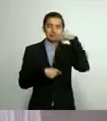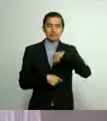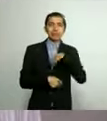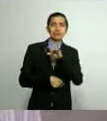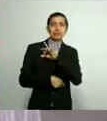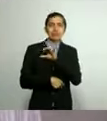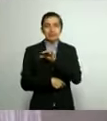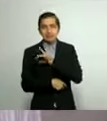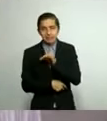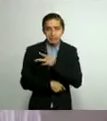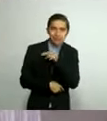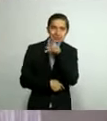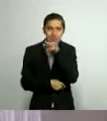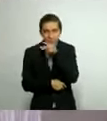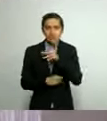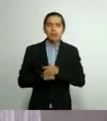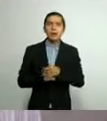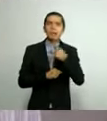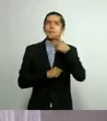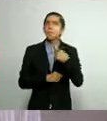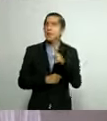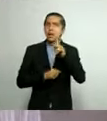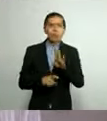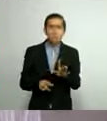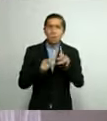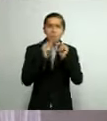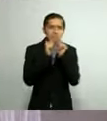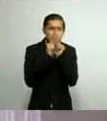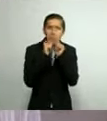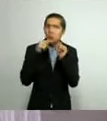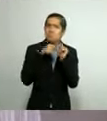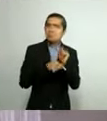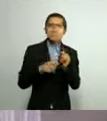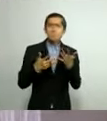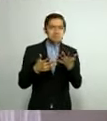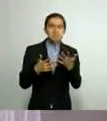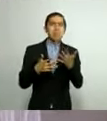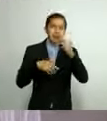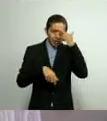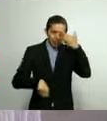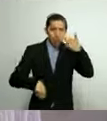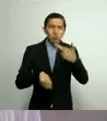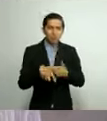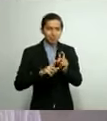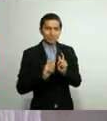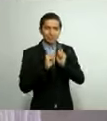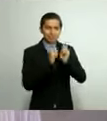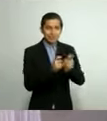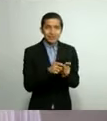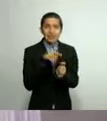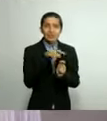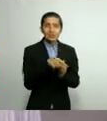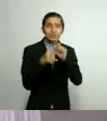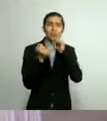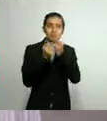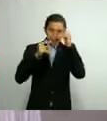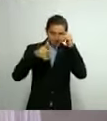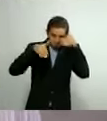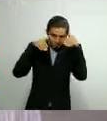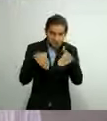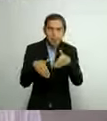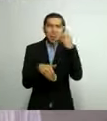pero sin embargo, han colocado por encima de todo ello la responsabilidad y su vocación